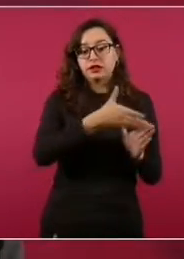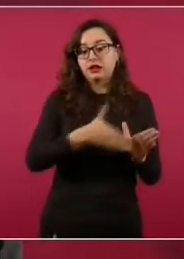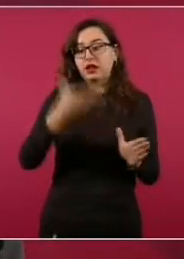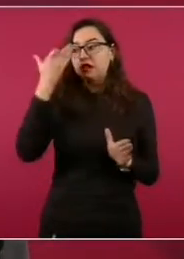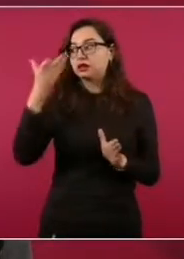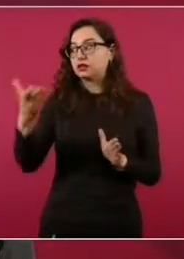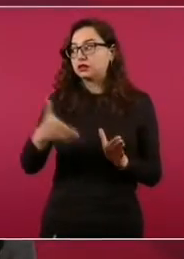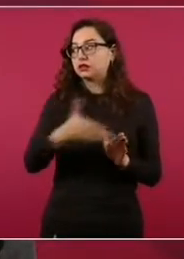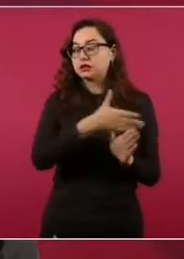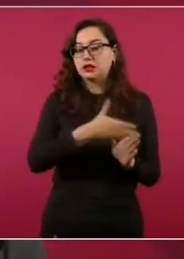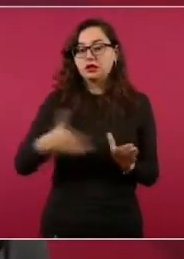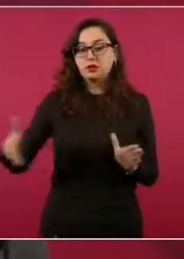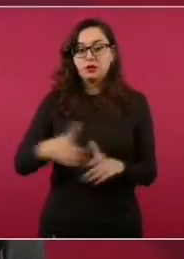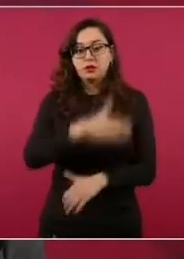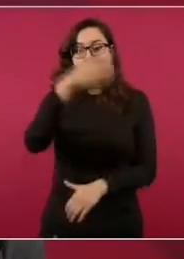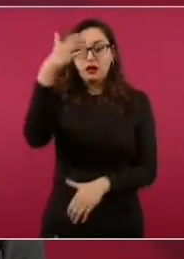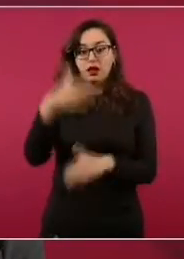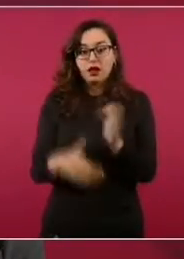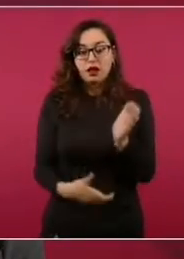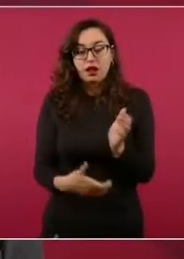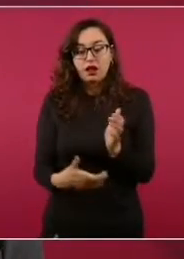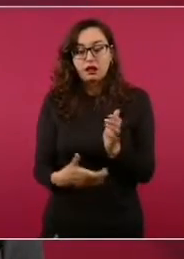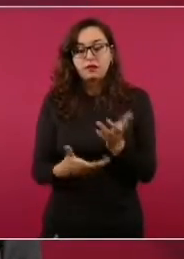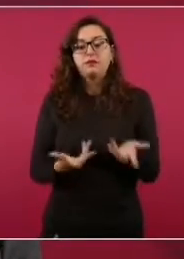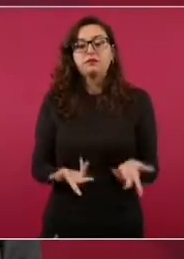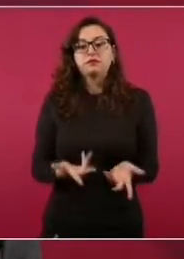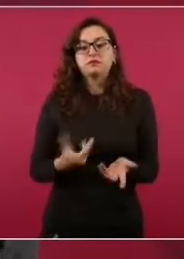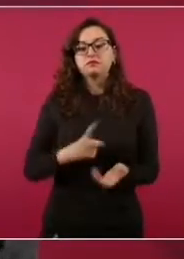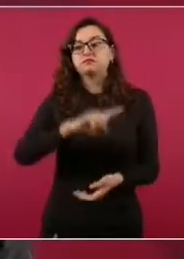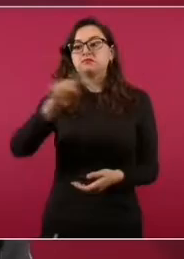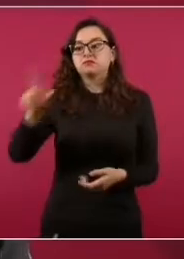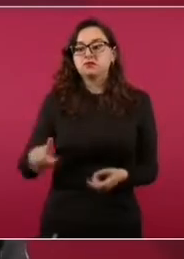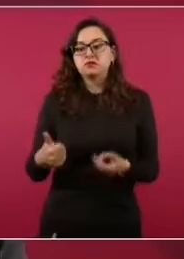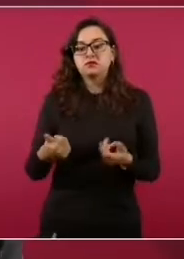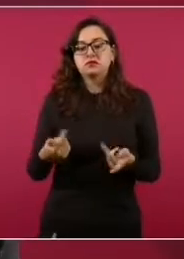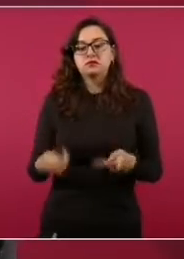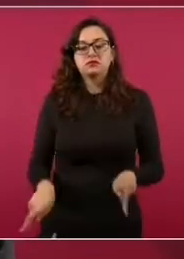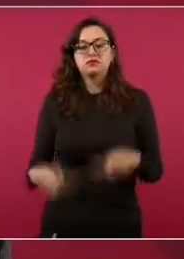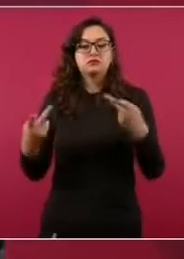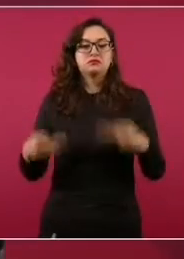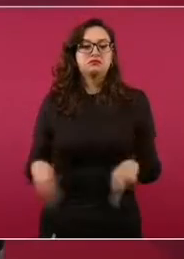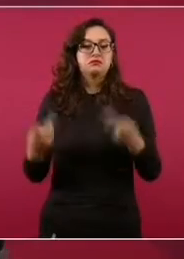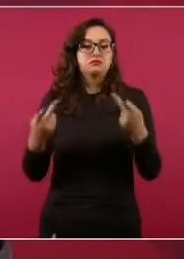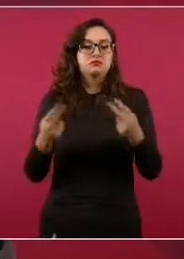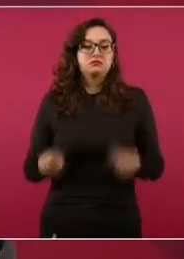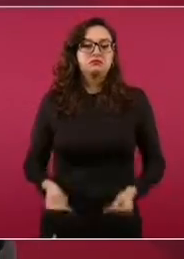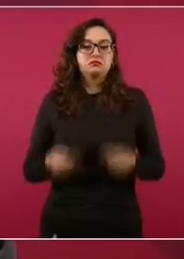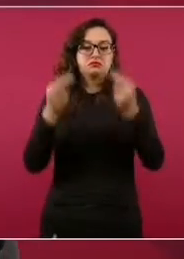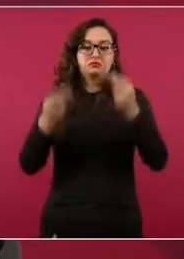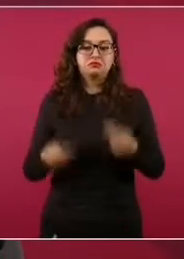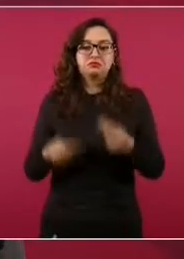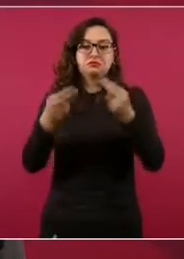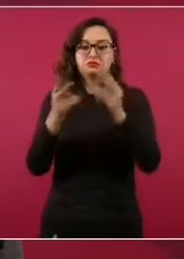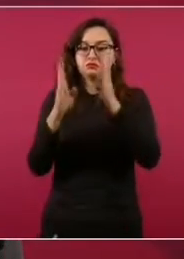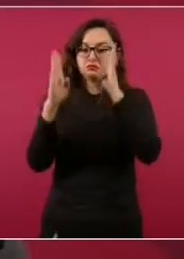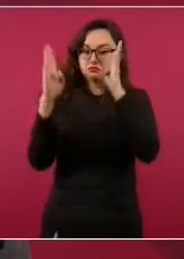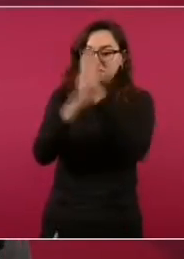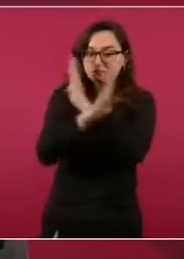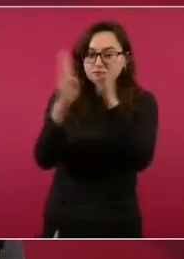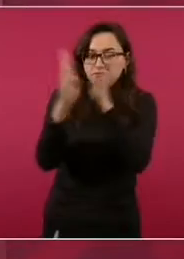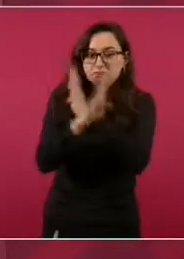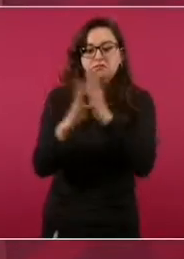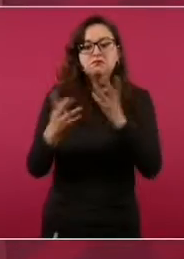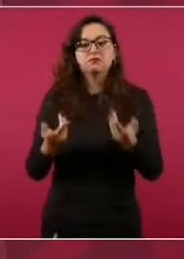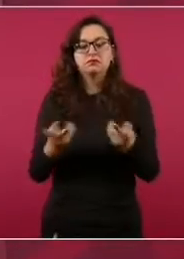y se dedicaban a eso, al espionaje, a vender